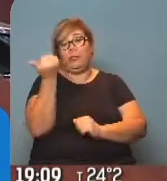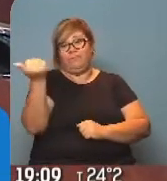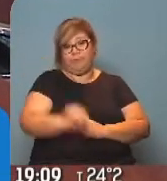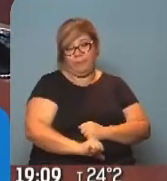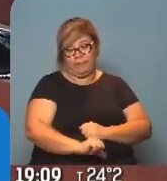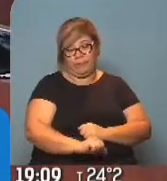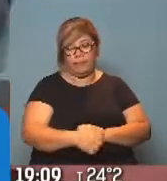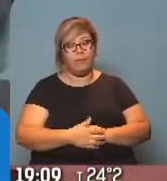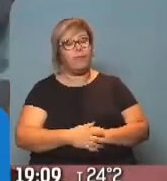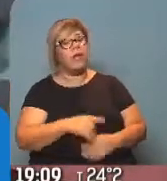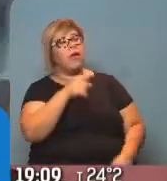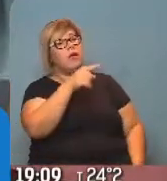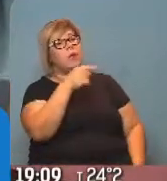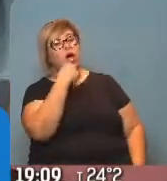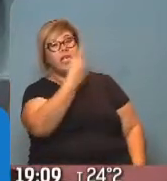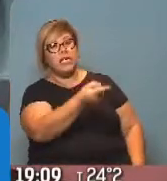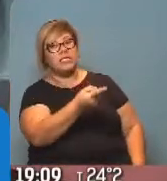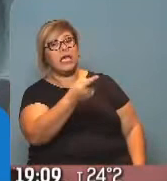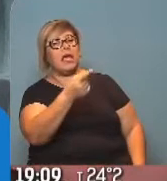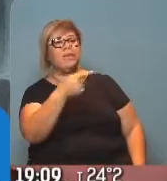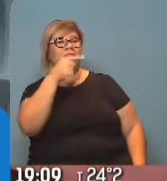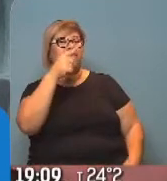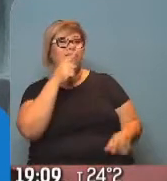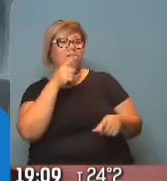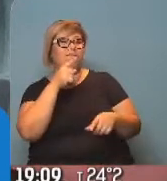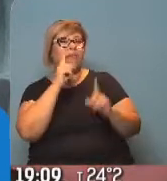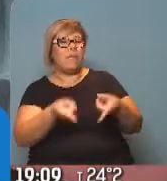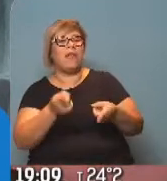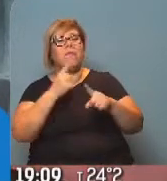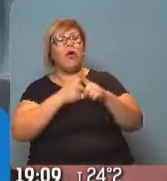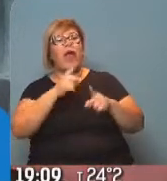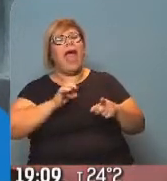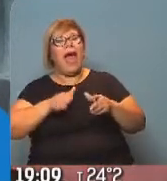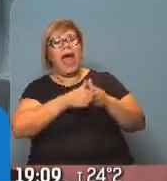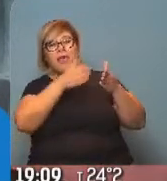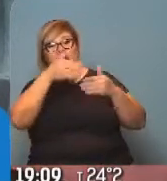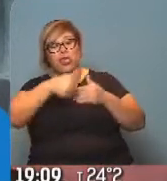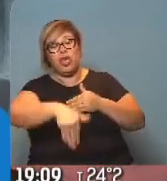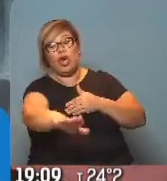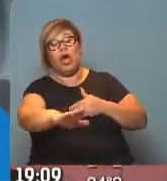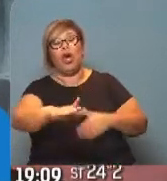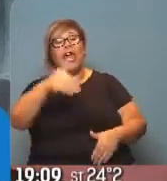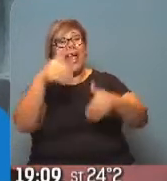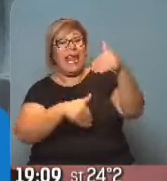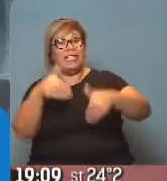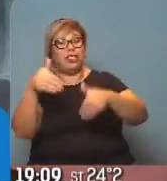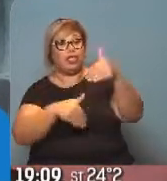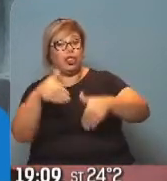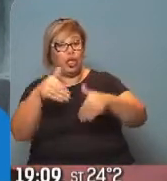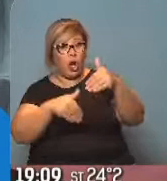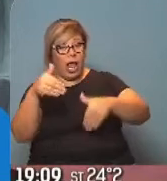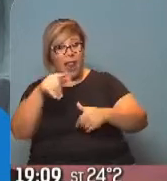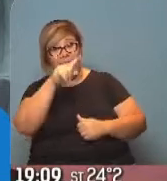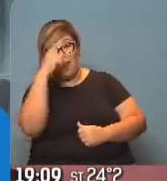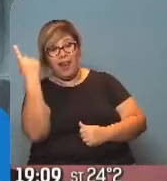mencionaste dos veces el factor político, el factor de un año electoral. Concretamente, ¿a qué hay temor por parte de los inversores, de quienes se pasan